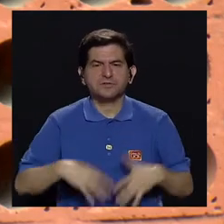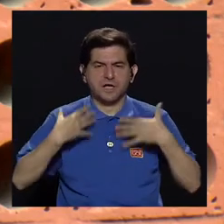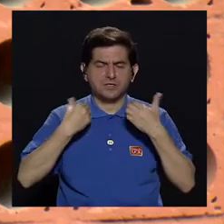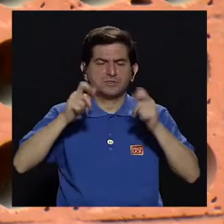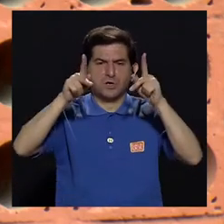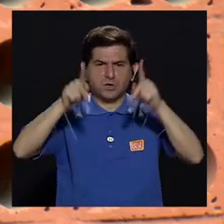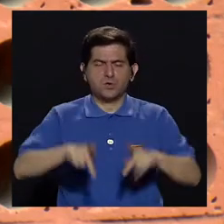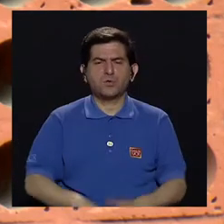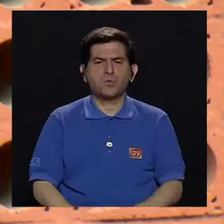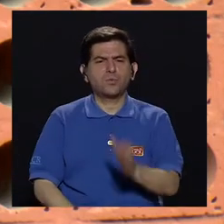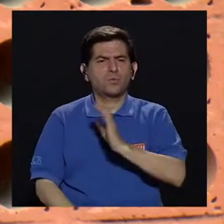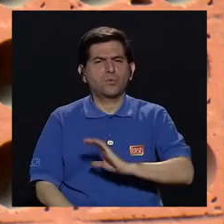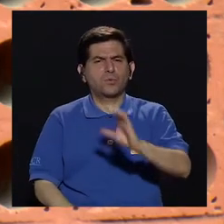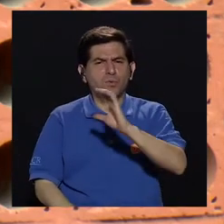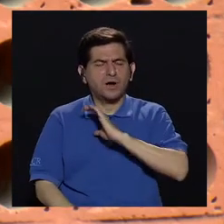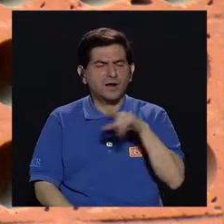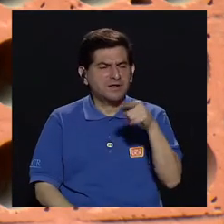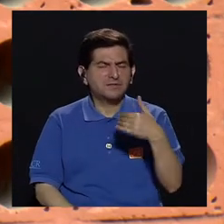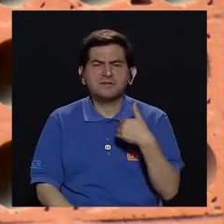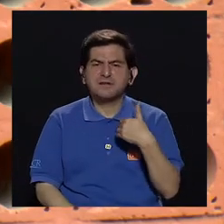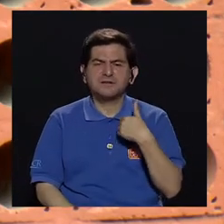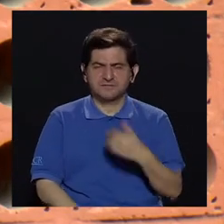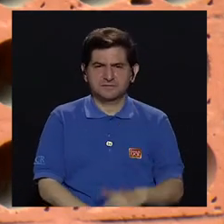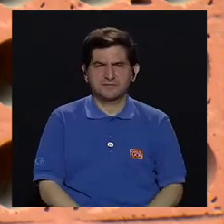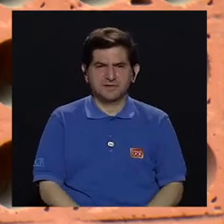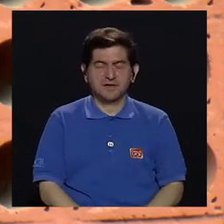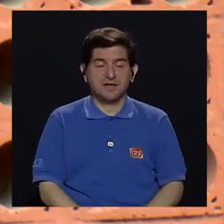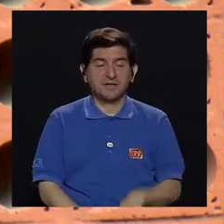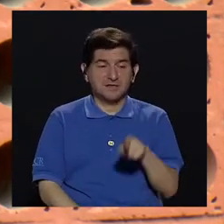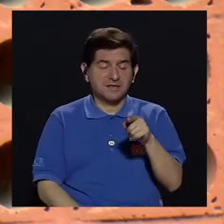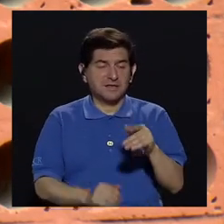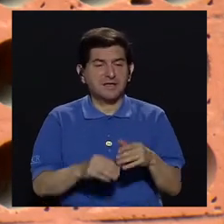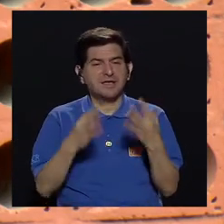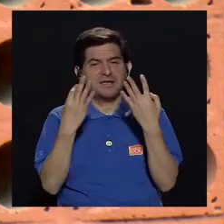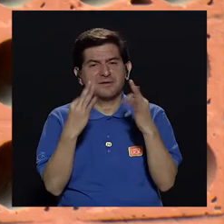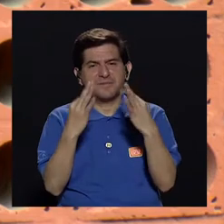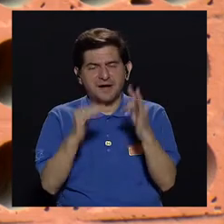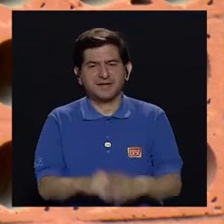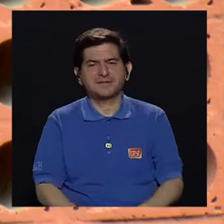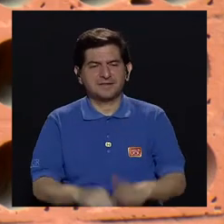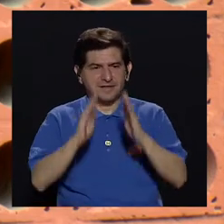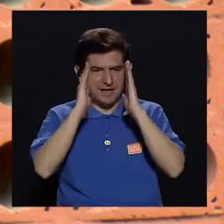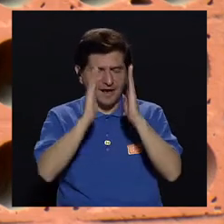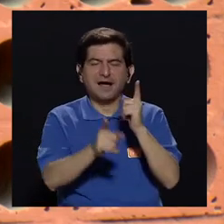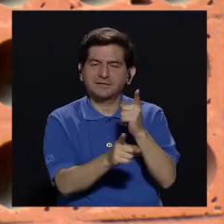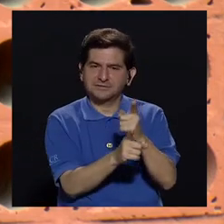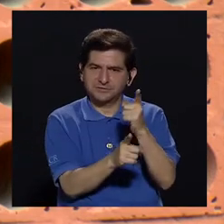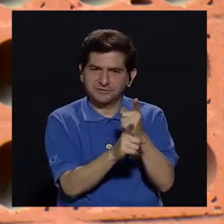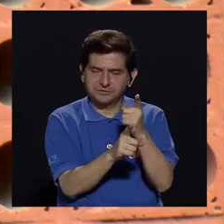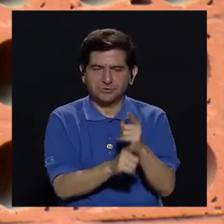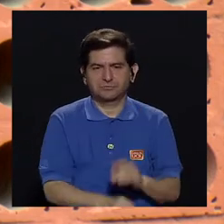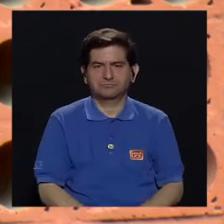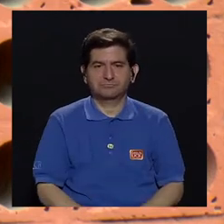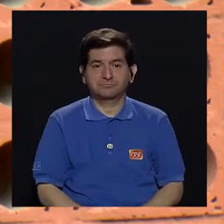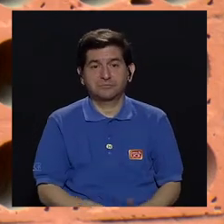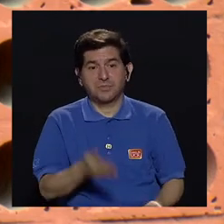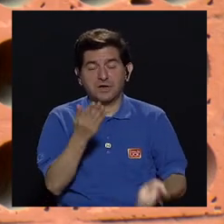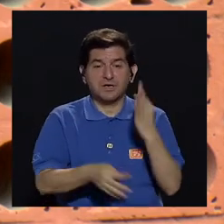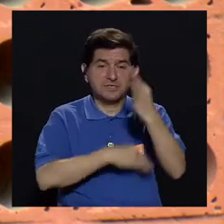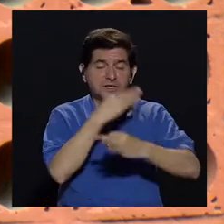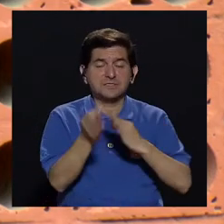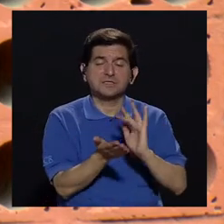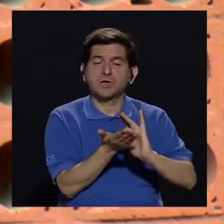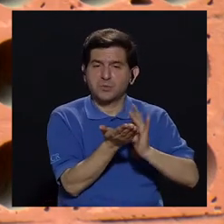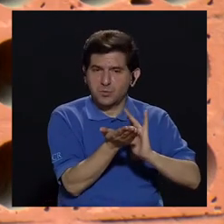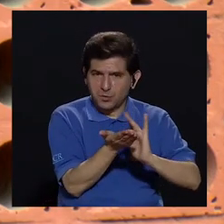de la salud del paciente, de las características que se tiene y les van a tratar de dar un abordaje pertinente, ya sea con algún